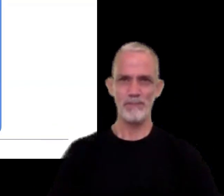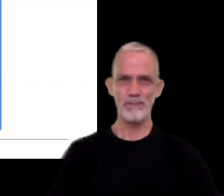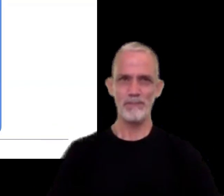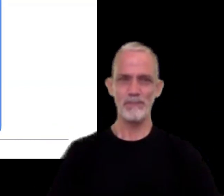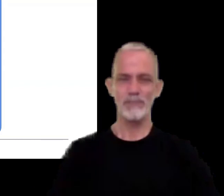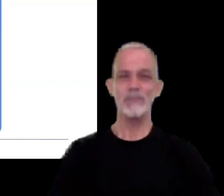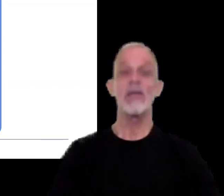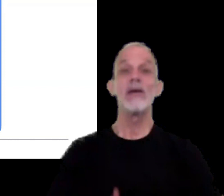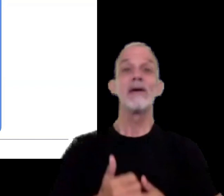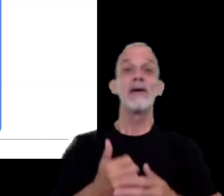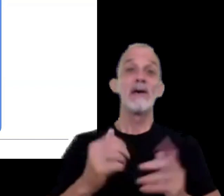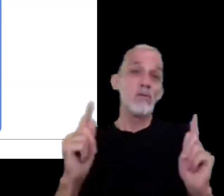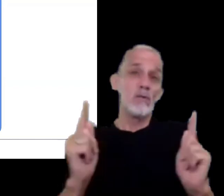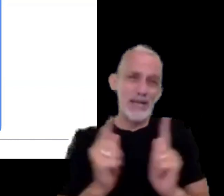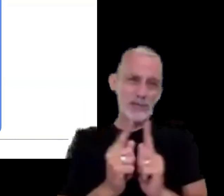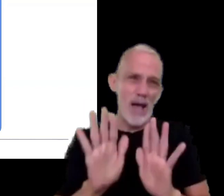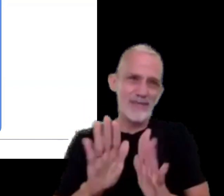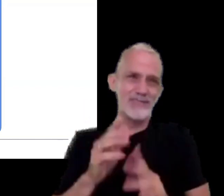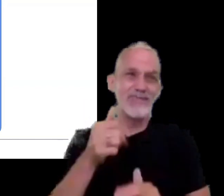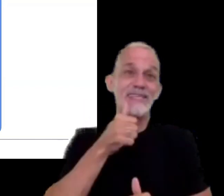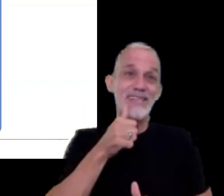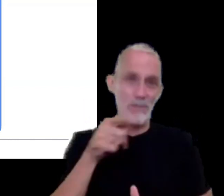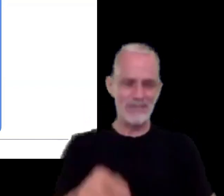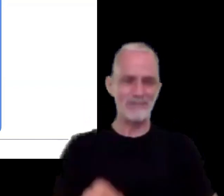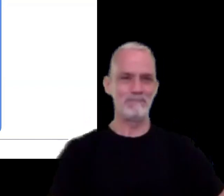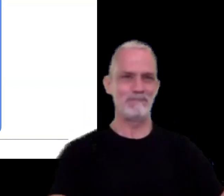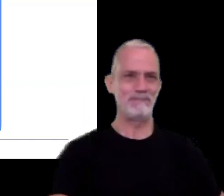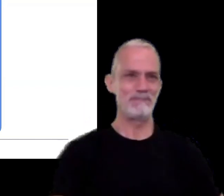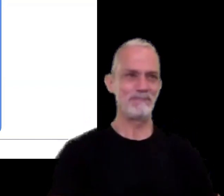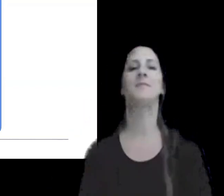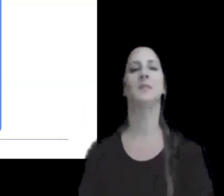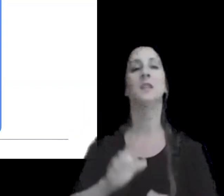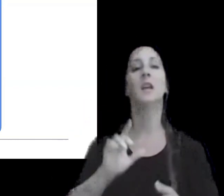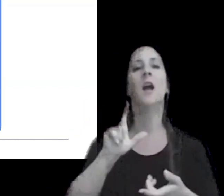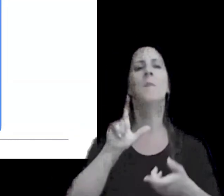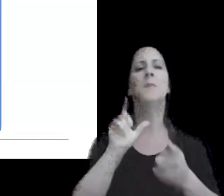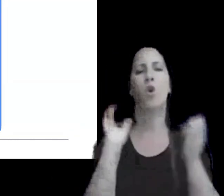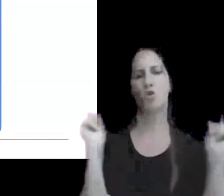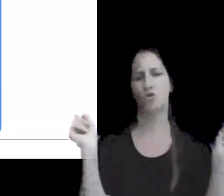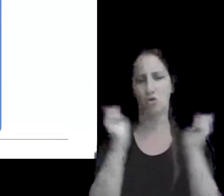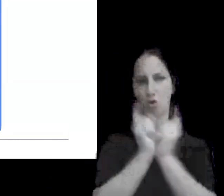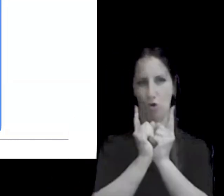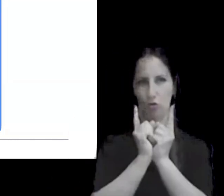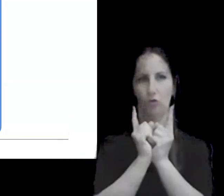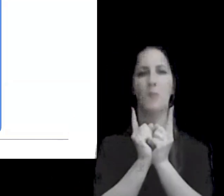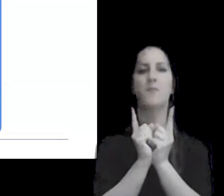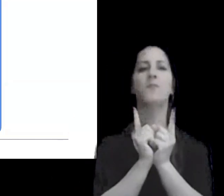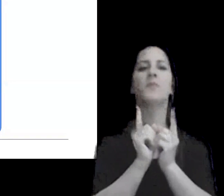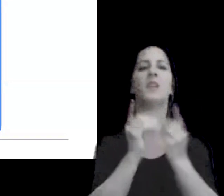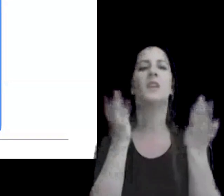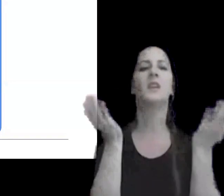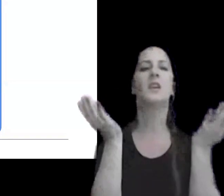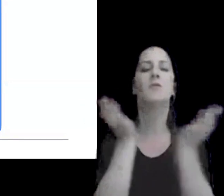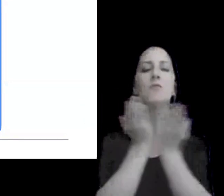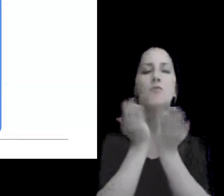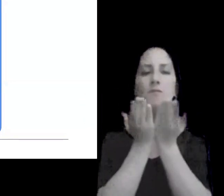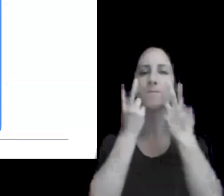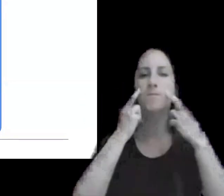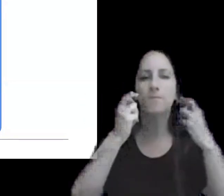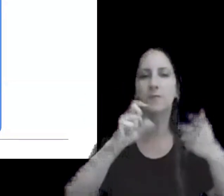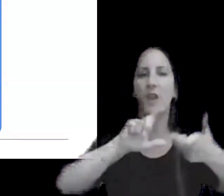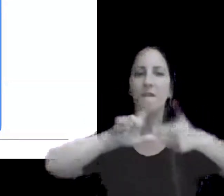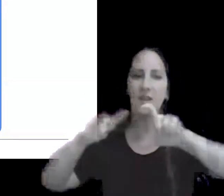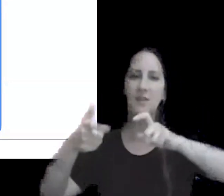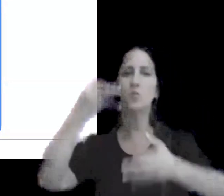muy resumidamente las fases de un estudio de precios de transferencia involucran realizar un análisis funcional